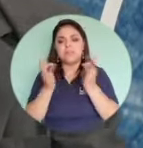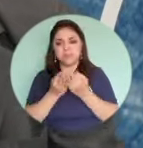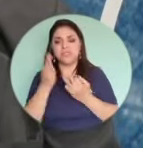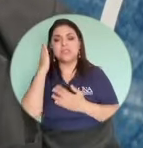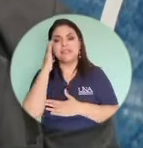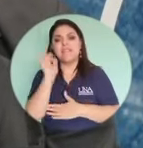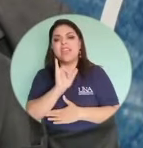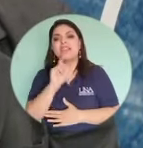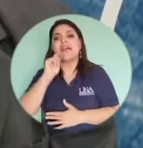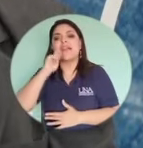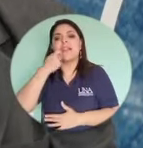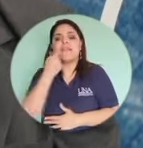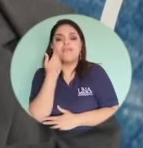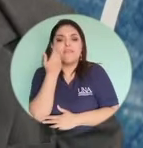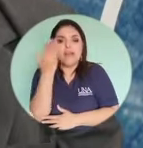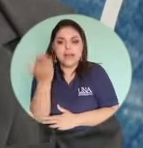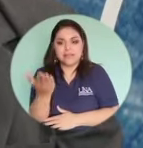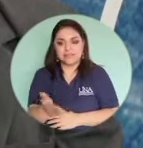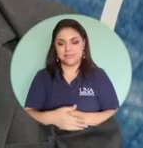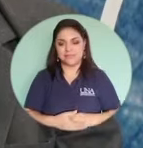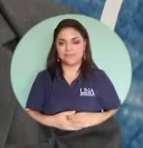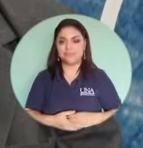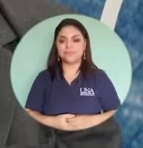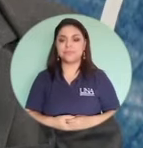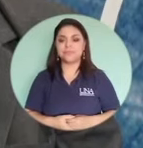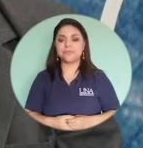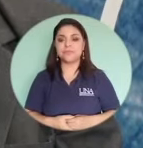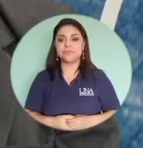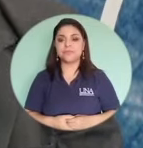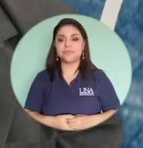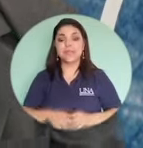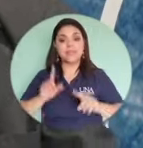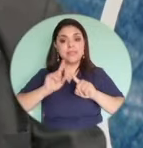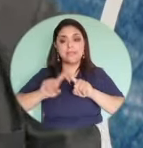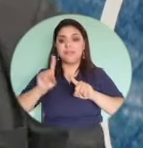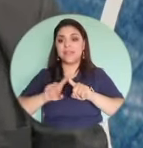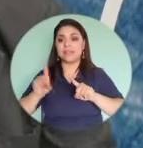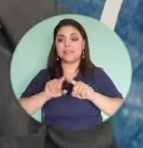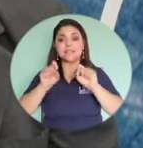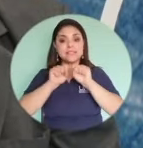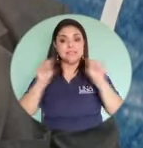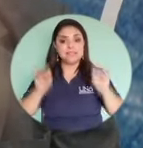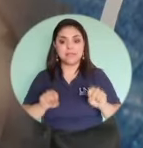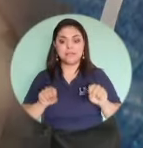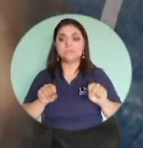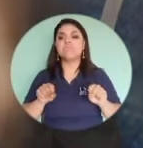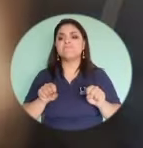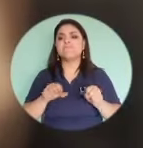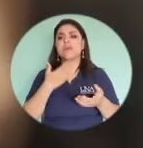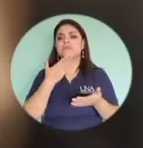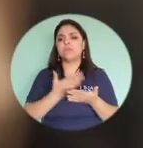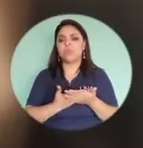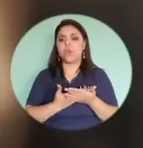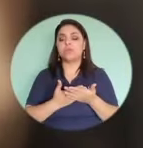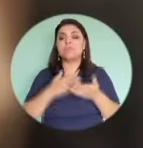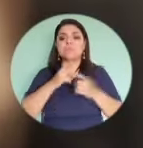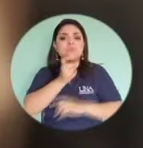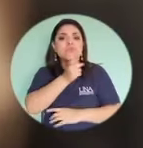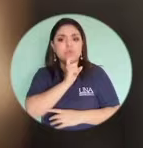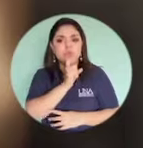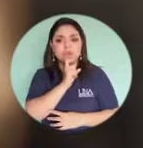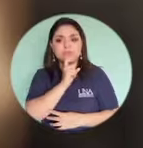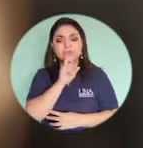y esas esas claves también se van se van van a estarlas probando también en diferentes sistemas también es conveniente cuesta